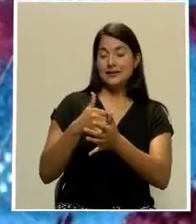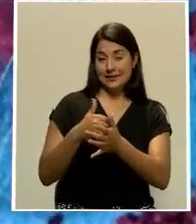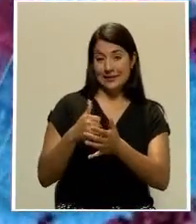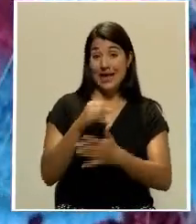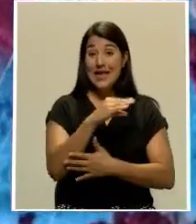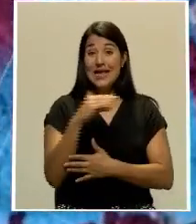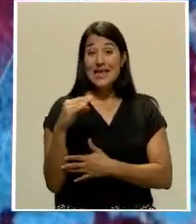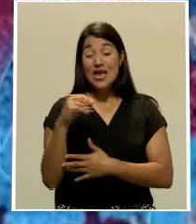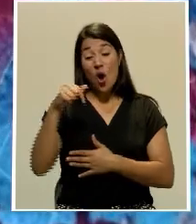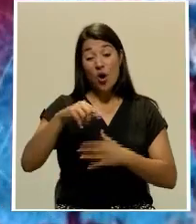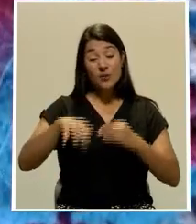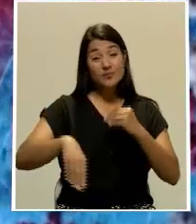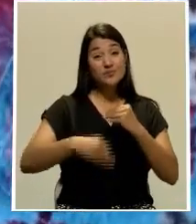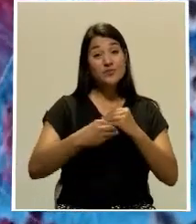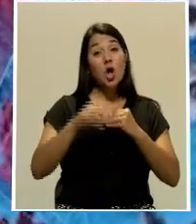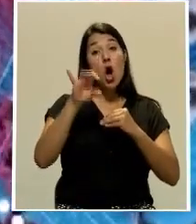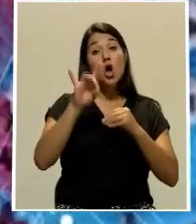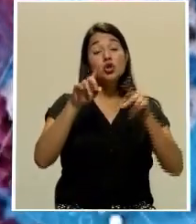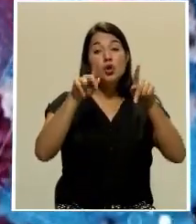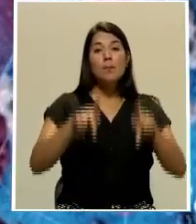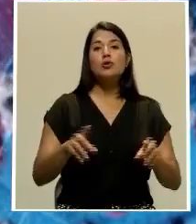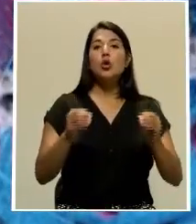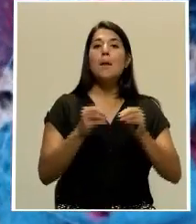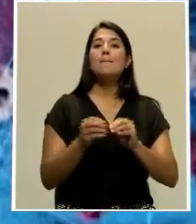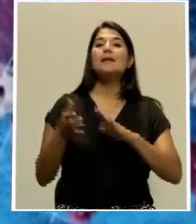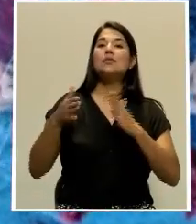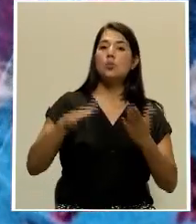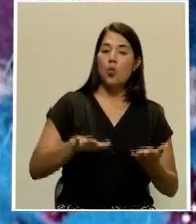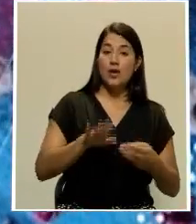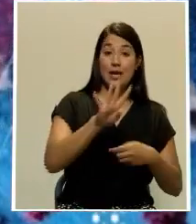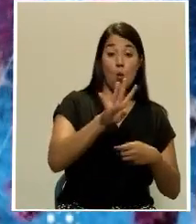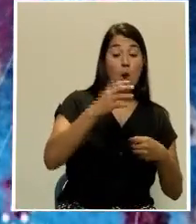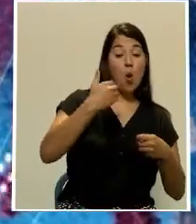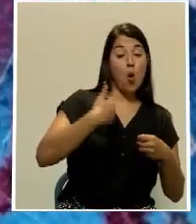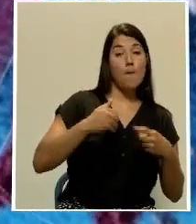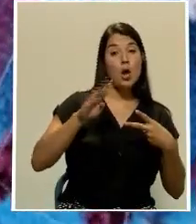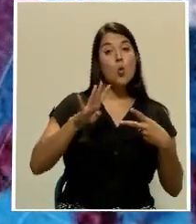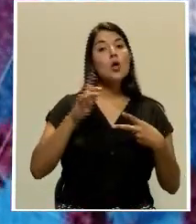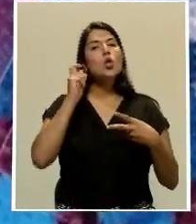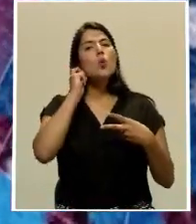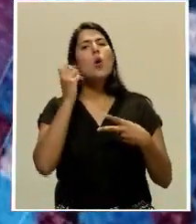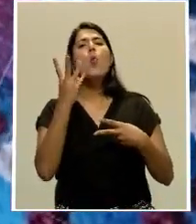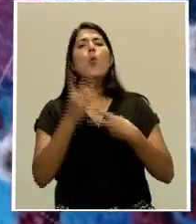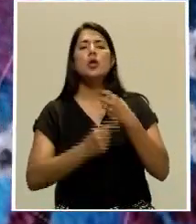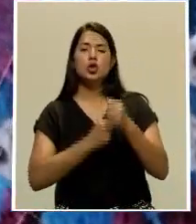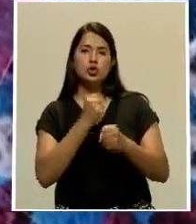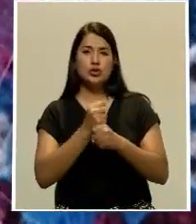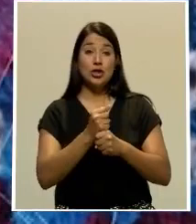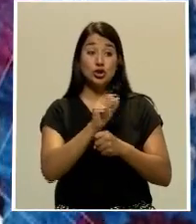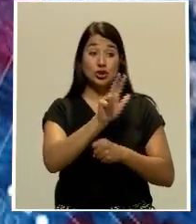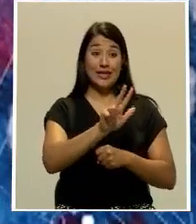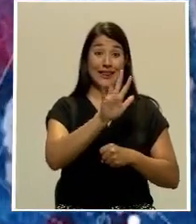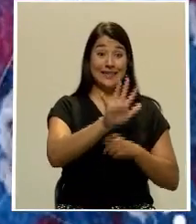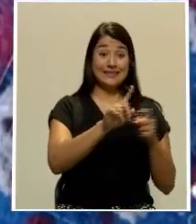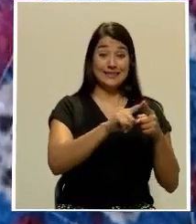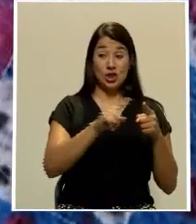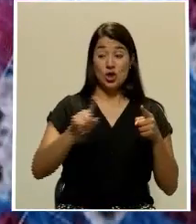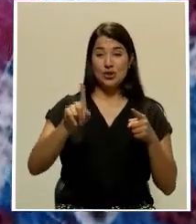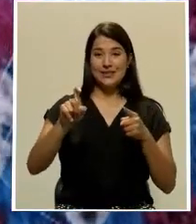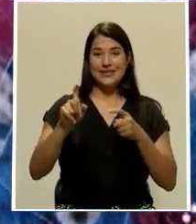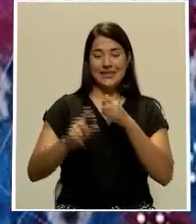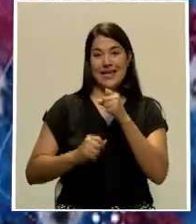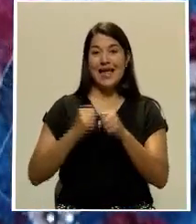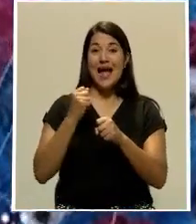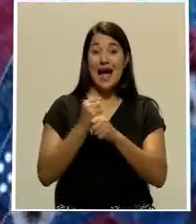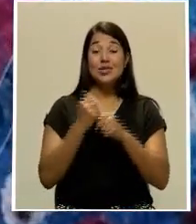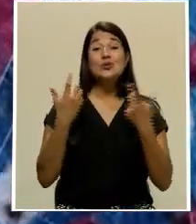reportan 8 nuevos fallecimientos, 4 hombres y 4 mujeres con un rango de edad de 35 a 100 años. En total